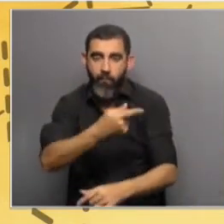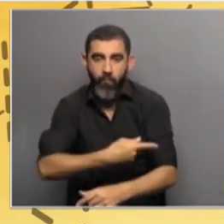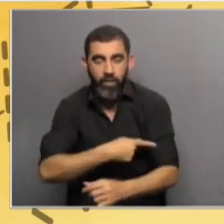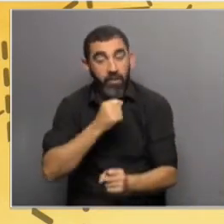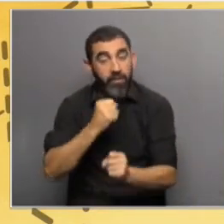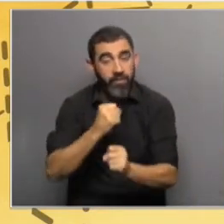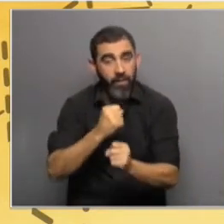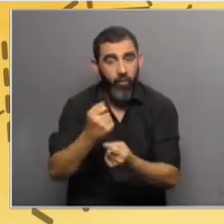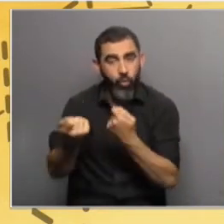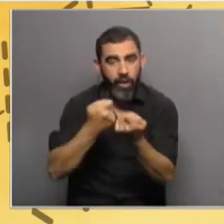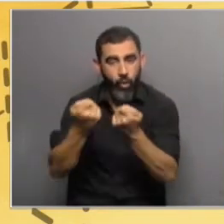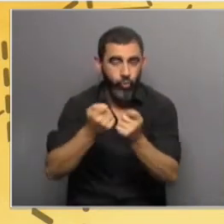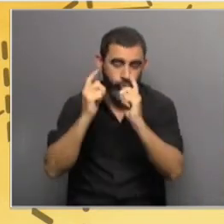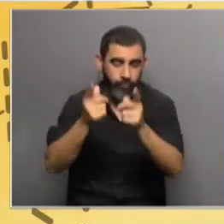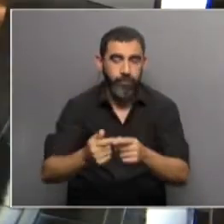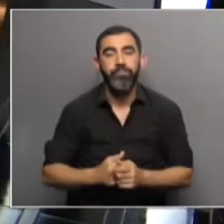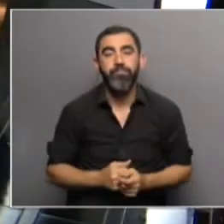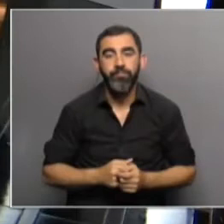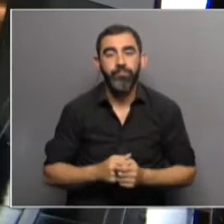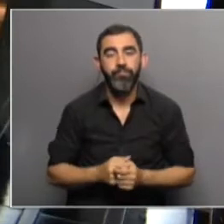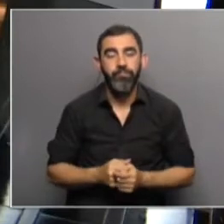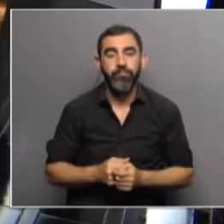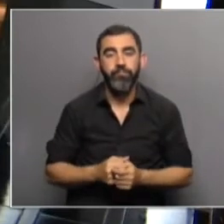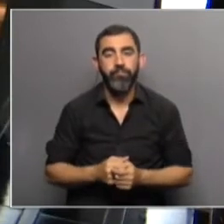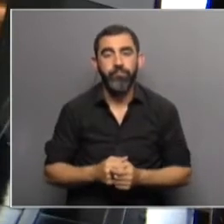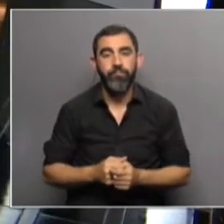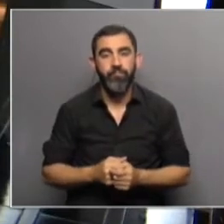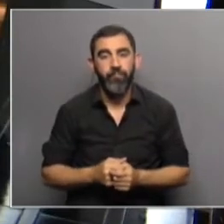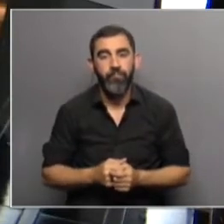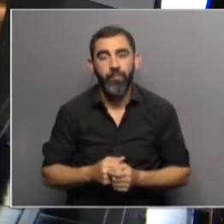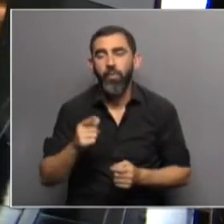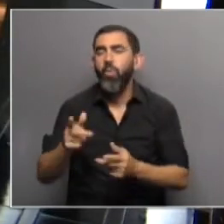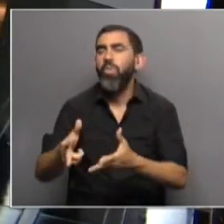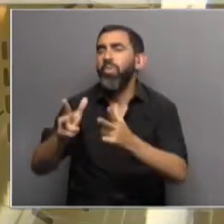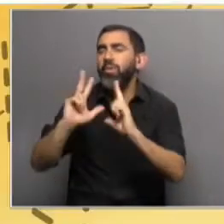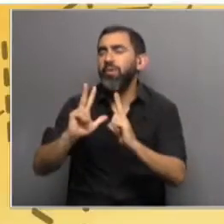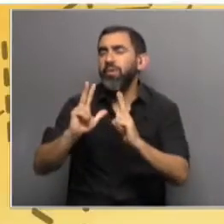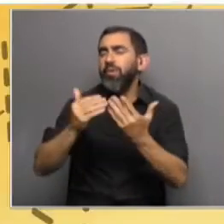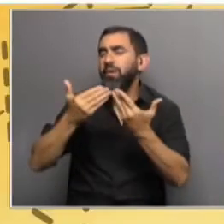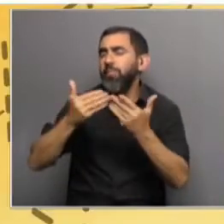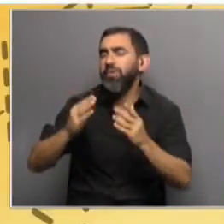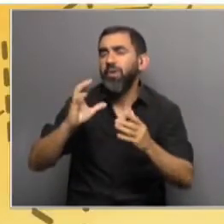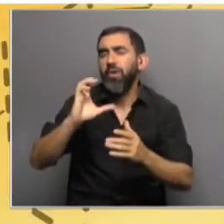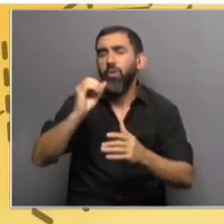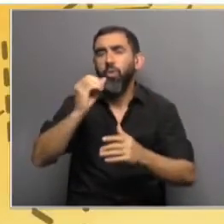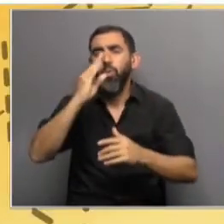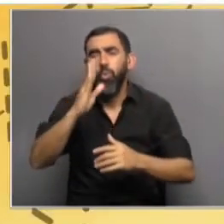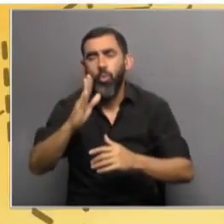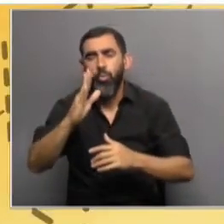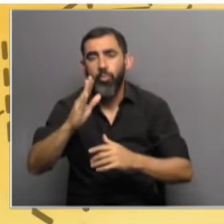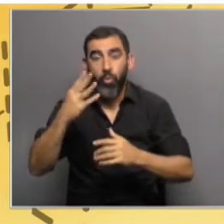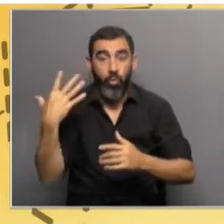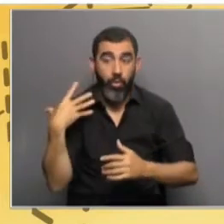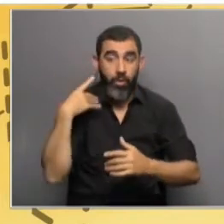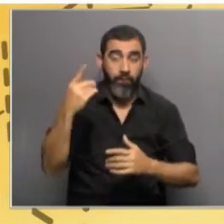trabajo y la negociación. Está bien. Mariana, vos mencionabas recién que arranca la COP con una cumbre de jefes de